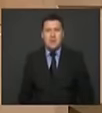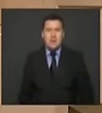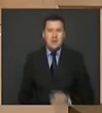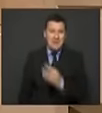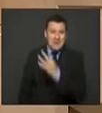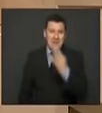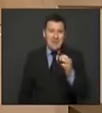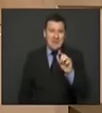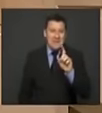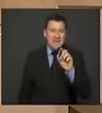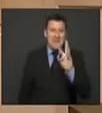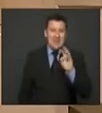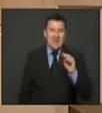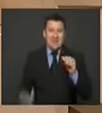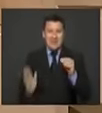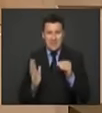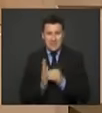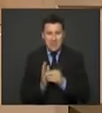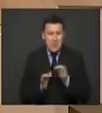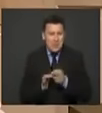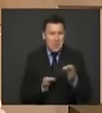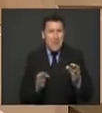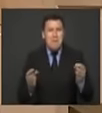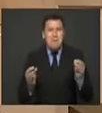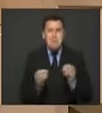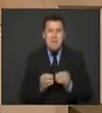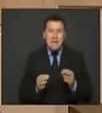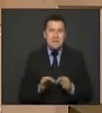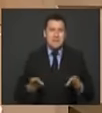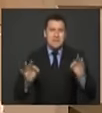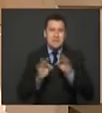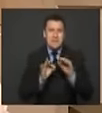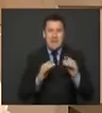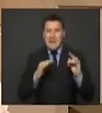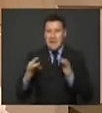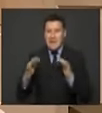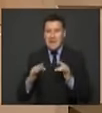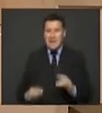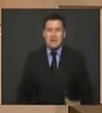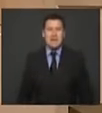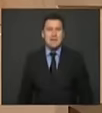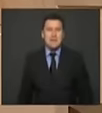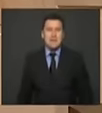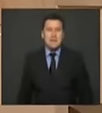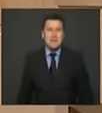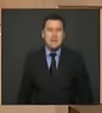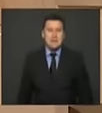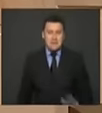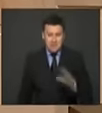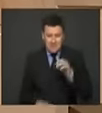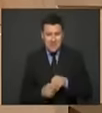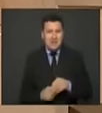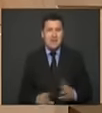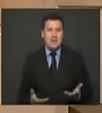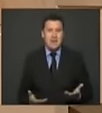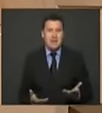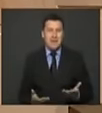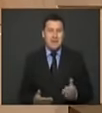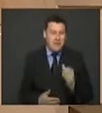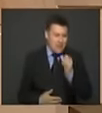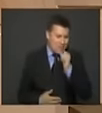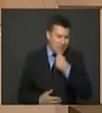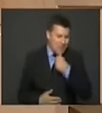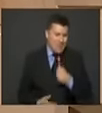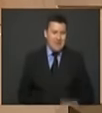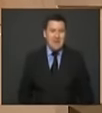368 municipios más victimizados por la guerra, que han visto el rigor del conflicto y padecido el